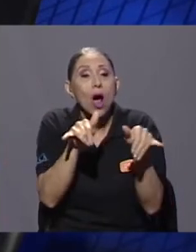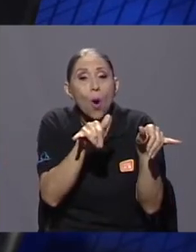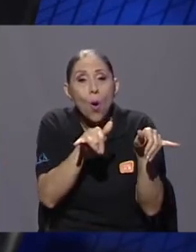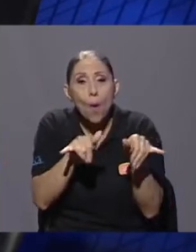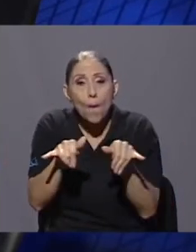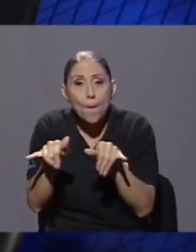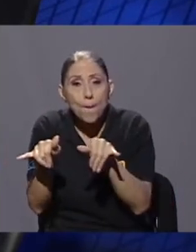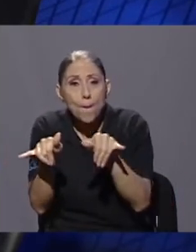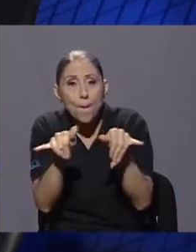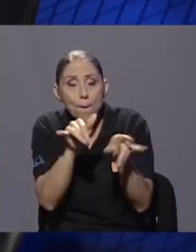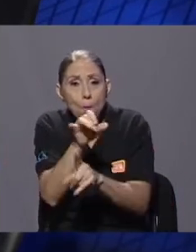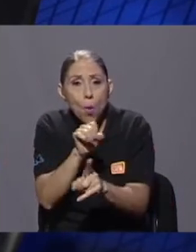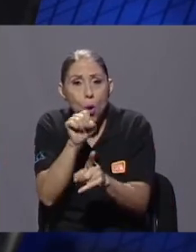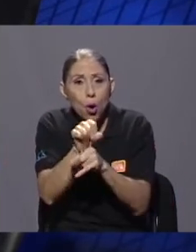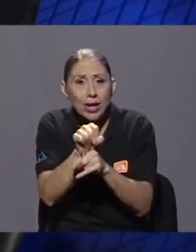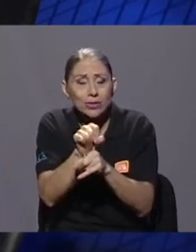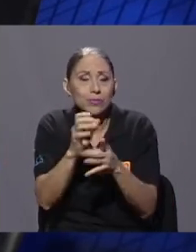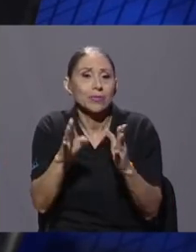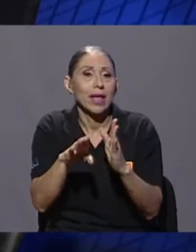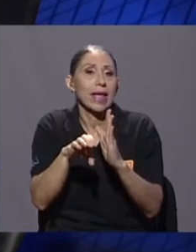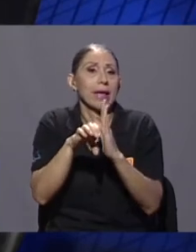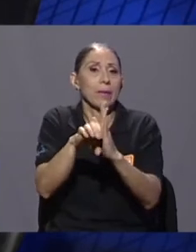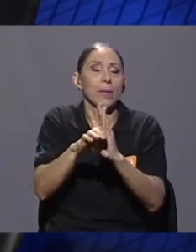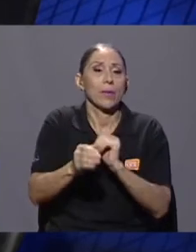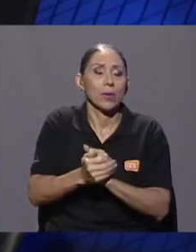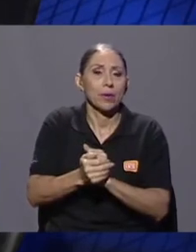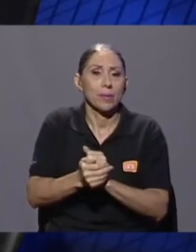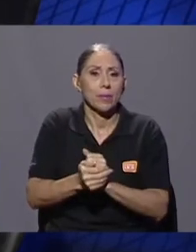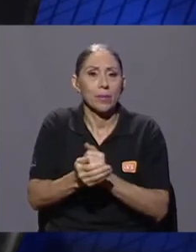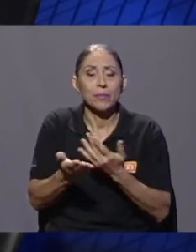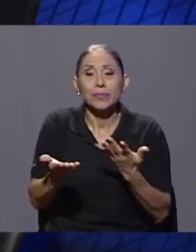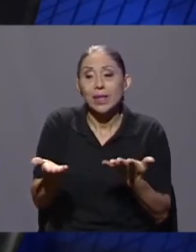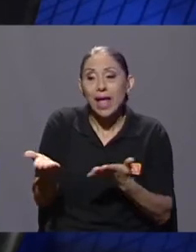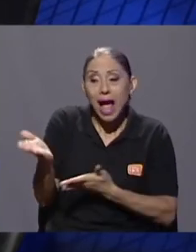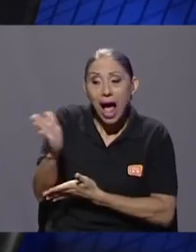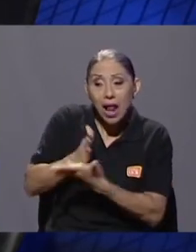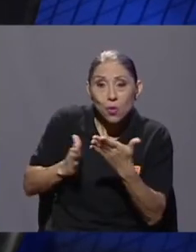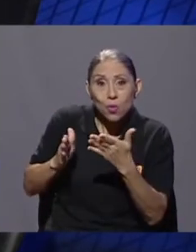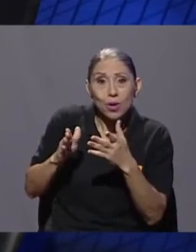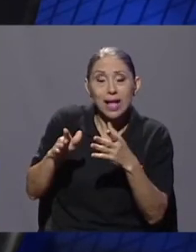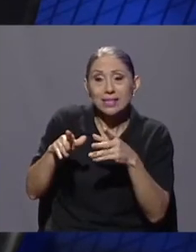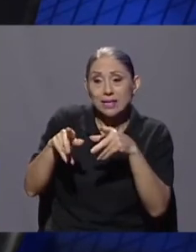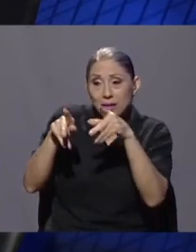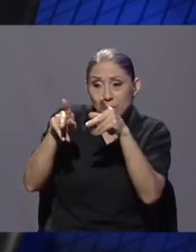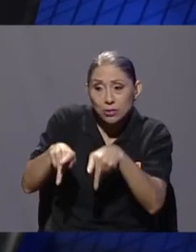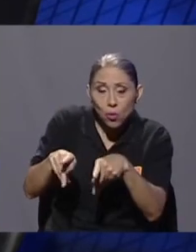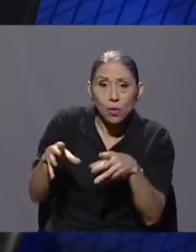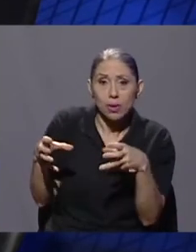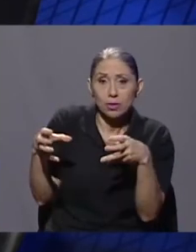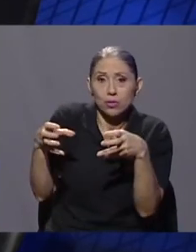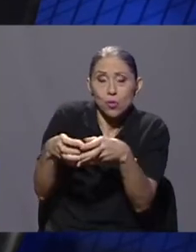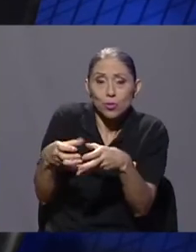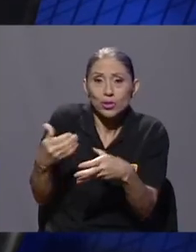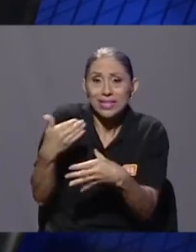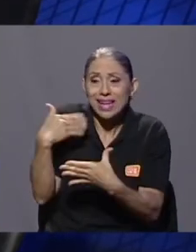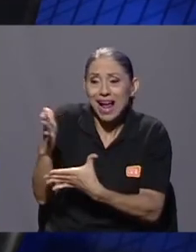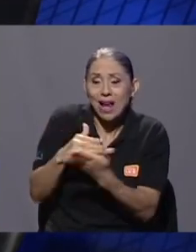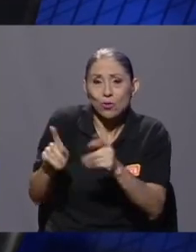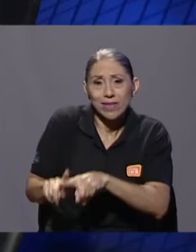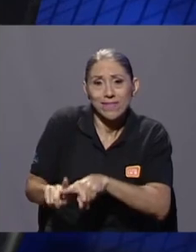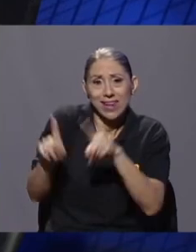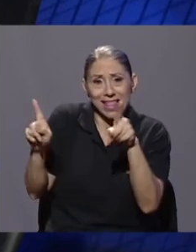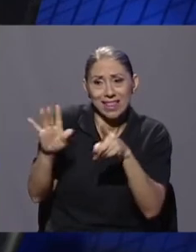permite a los aún más diferentes que tienen particularidades en su producción, en su práctica, tener